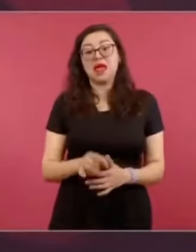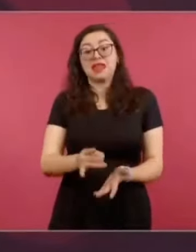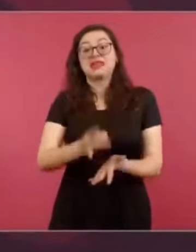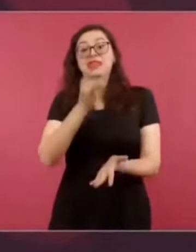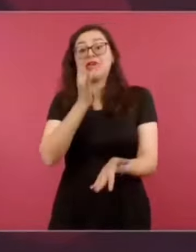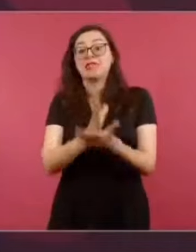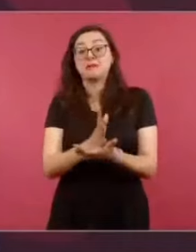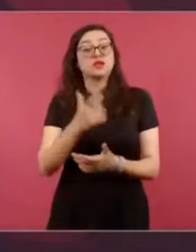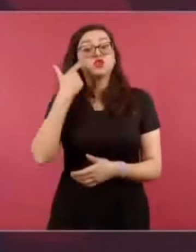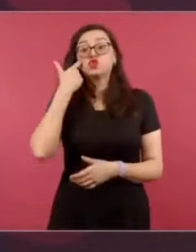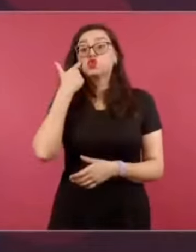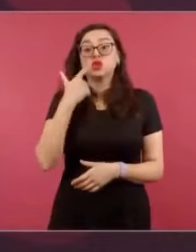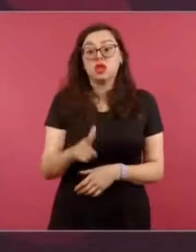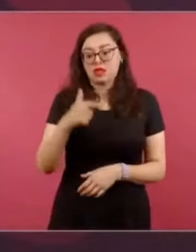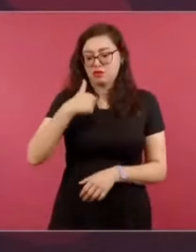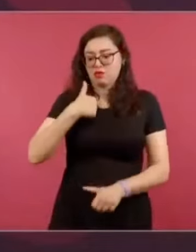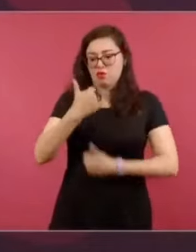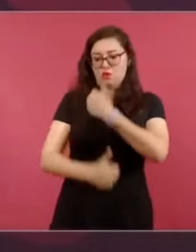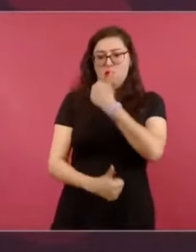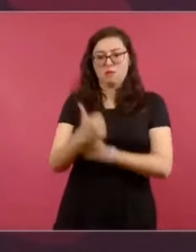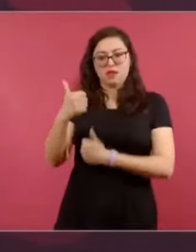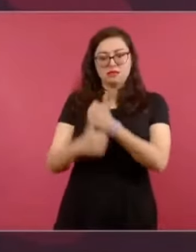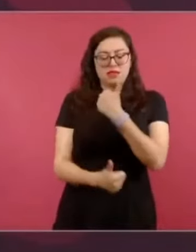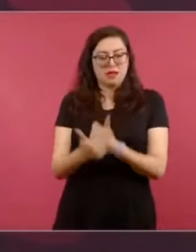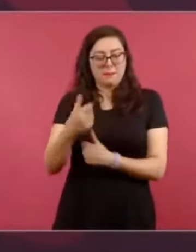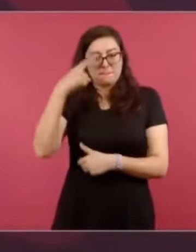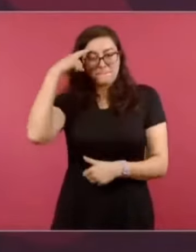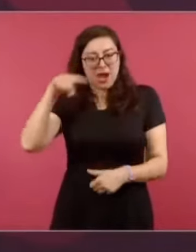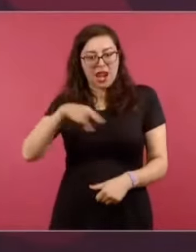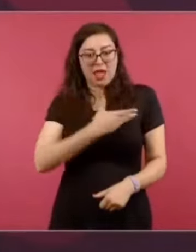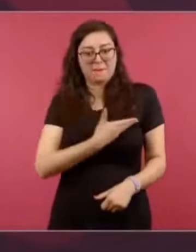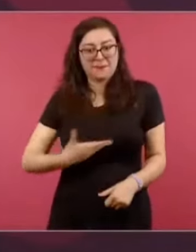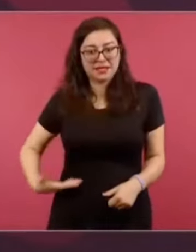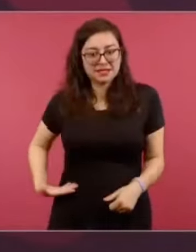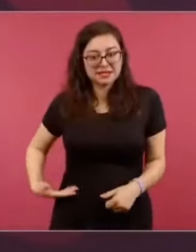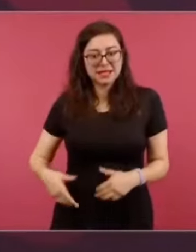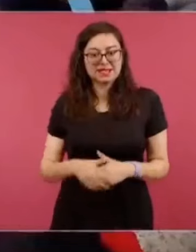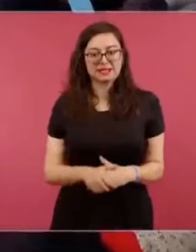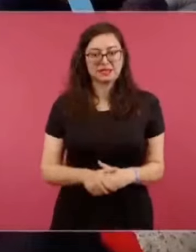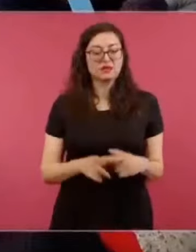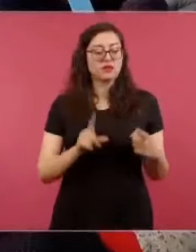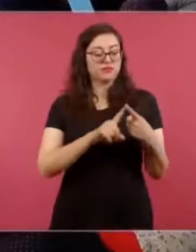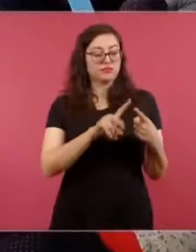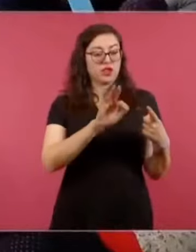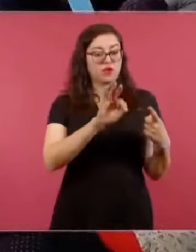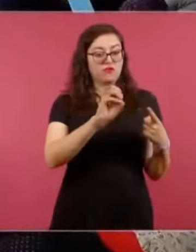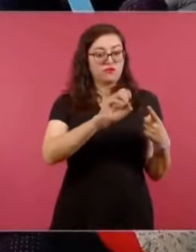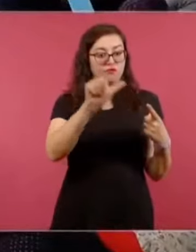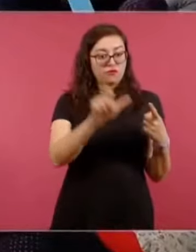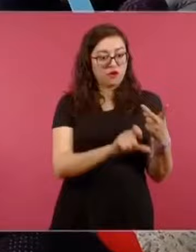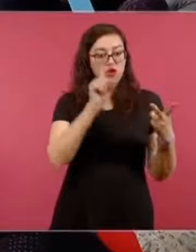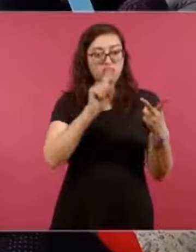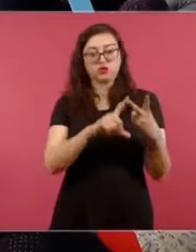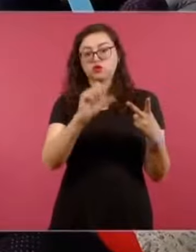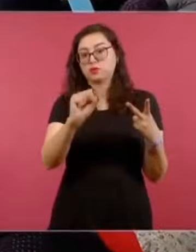con los ministros, con los diputados del Bloque Conservador. Y me desaforaron